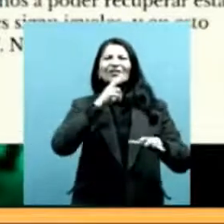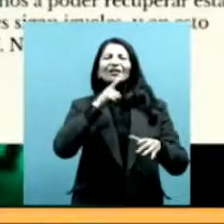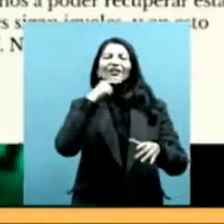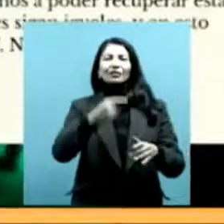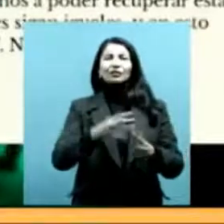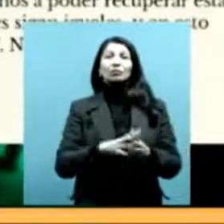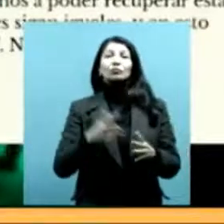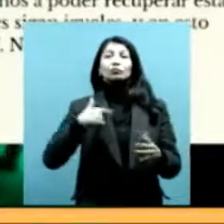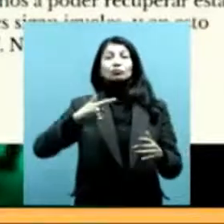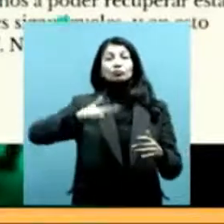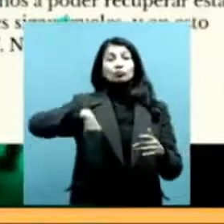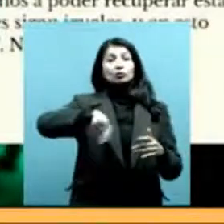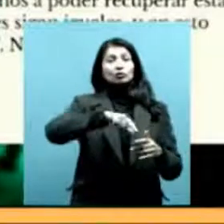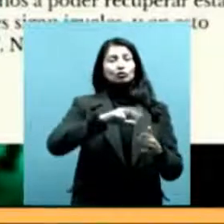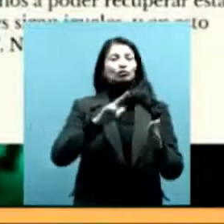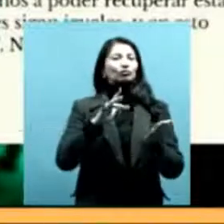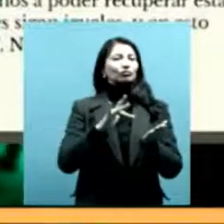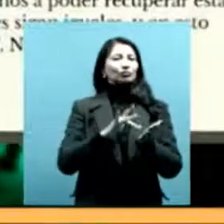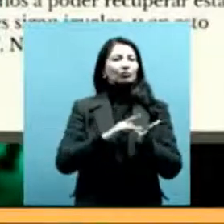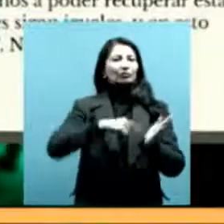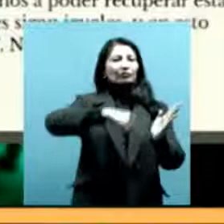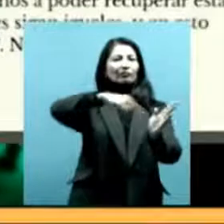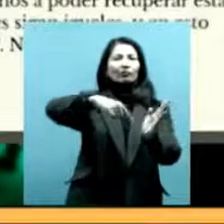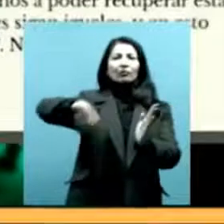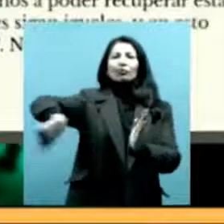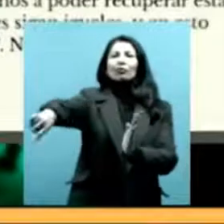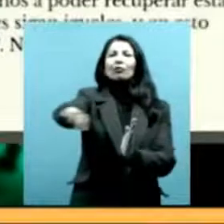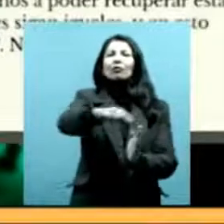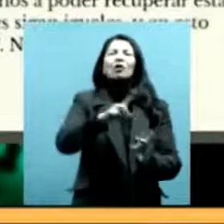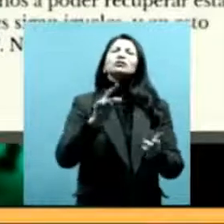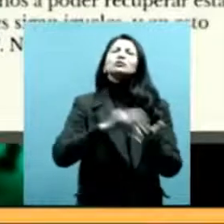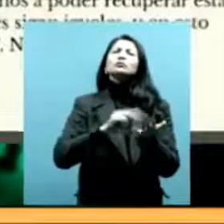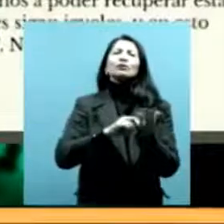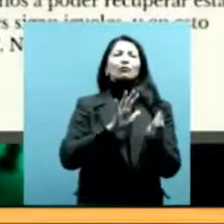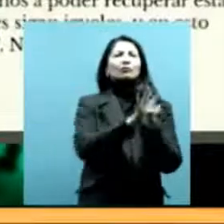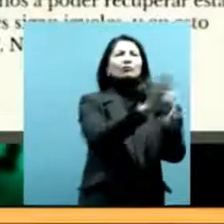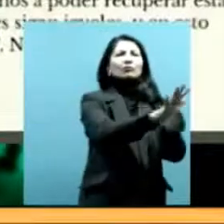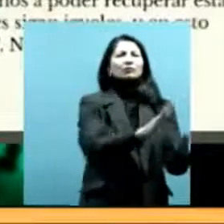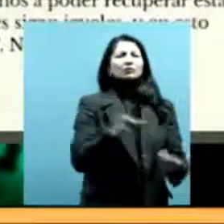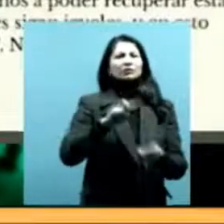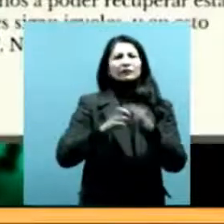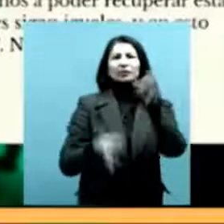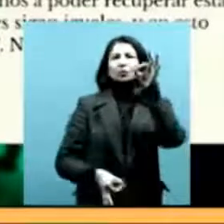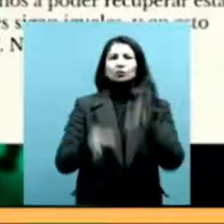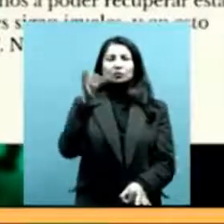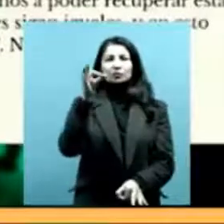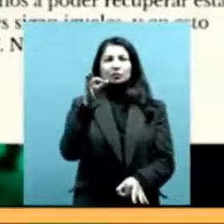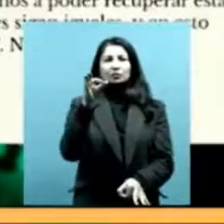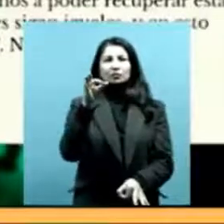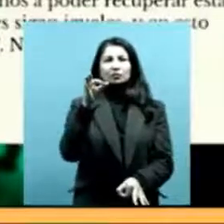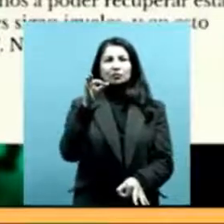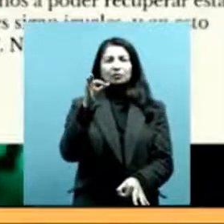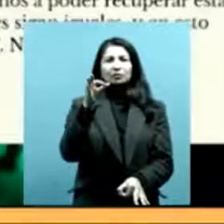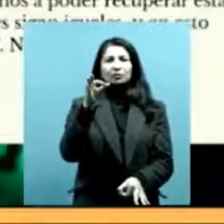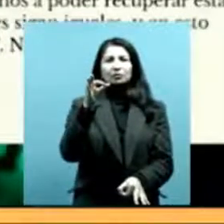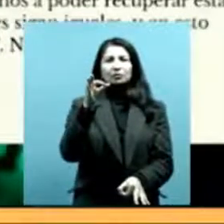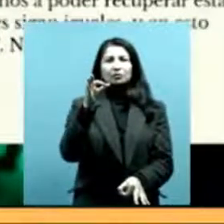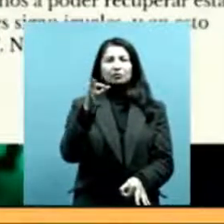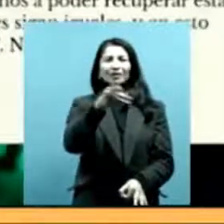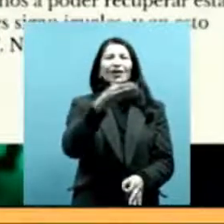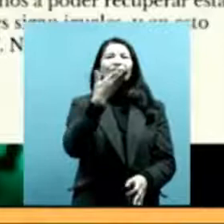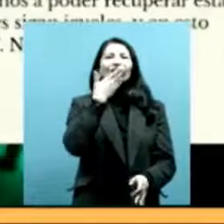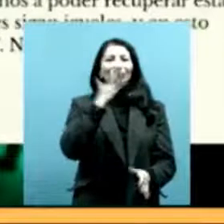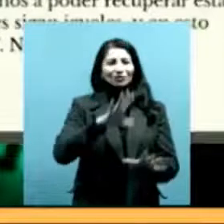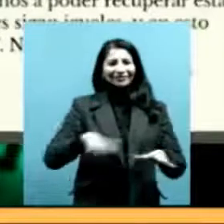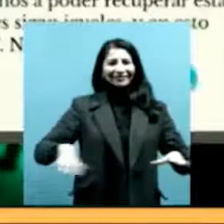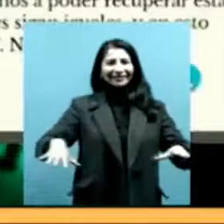vamos a tener que impedir que sigan firmando papeles de desalojo. Esas son ventas ficticias que hicieron. No sé hasta cuándo vamos a poder recuperar esta